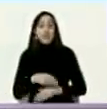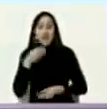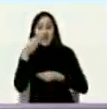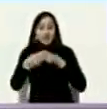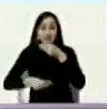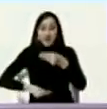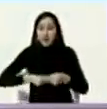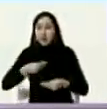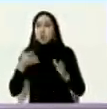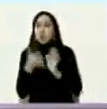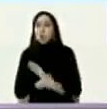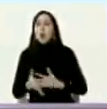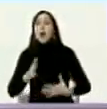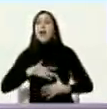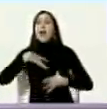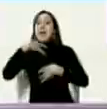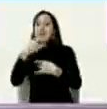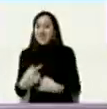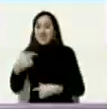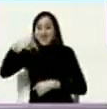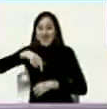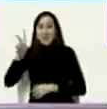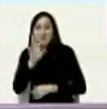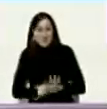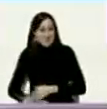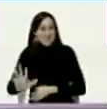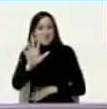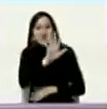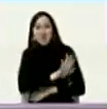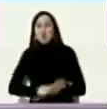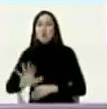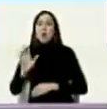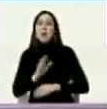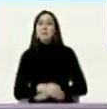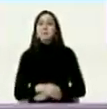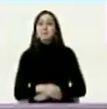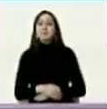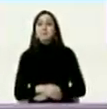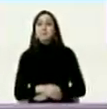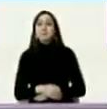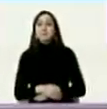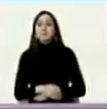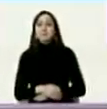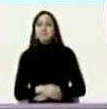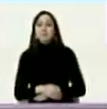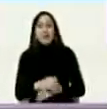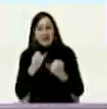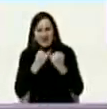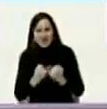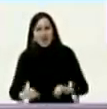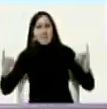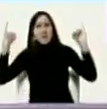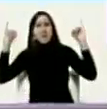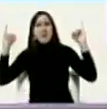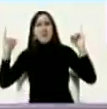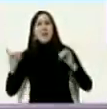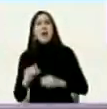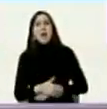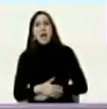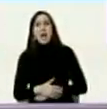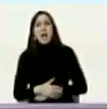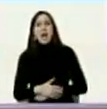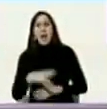base a los intereses del país se hizo sin dependencia externa sin